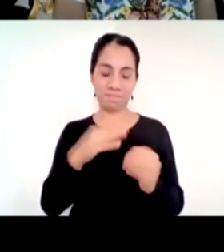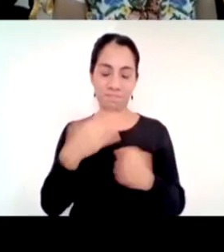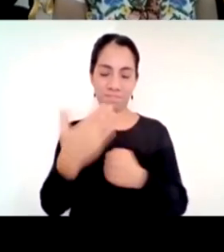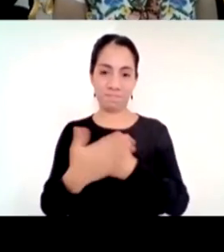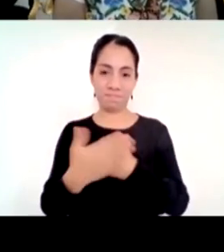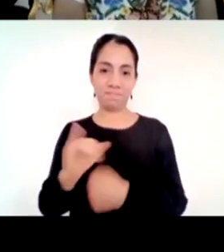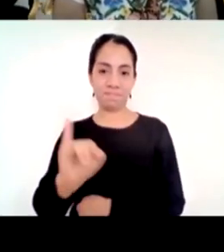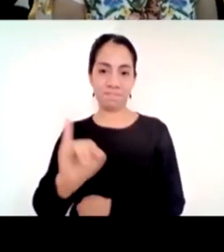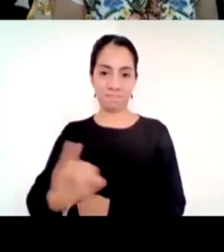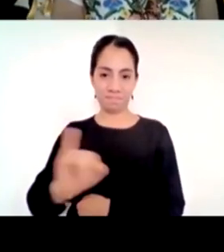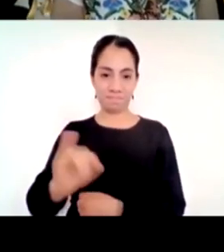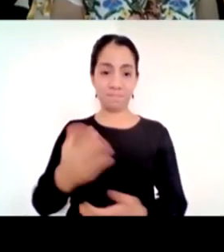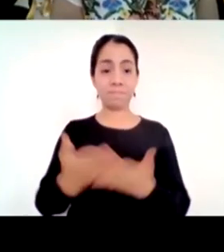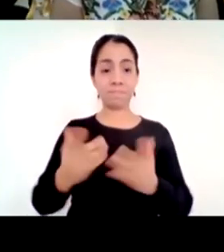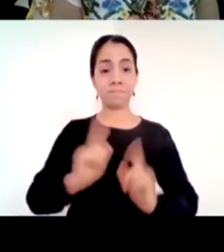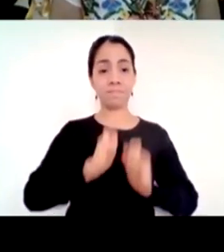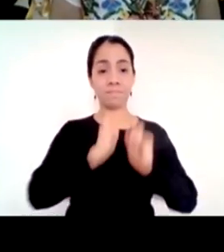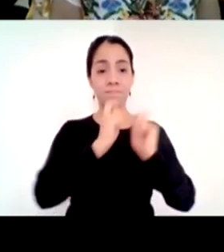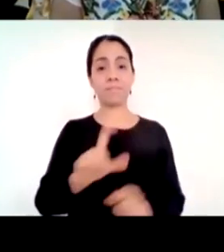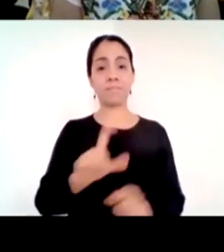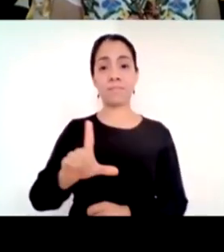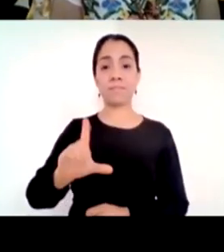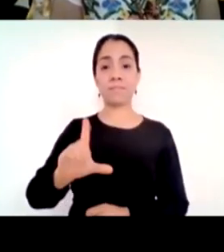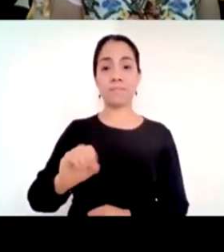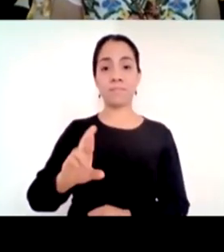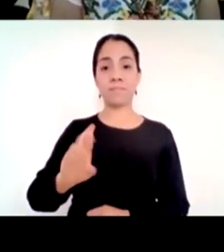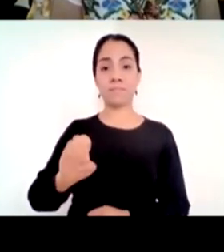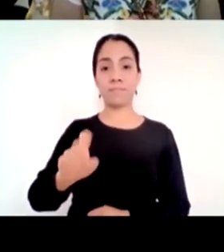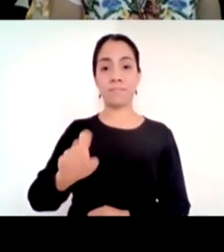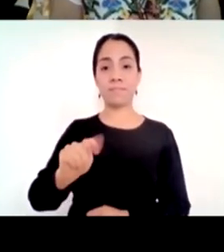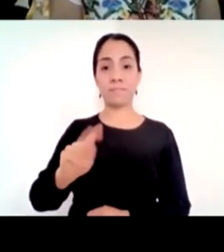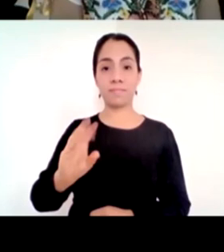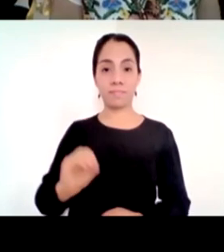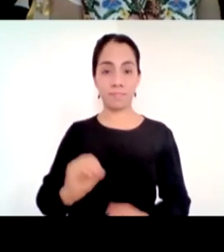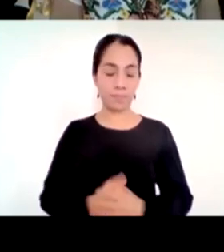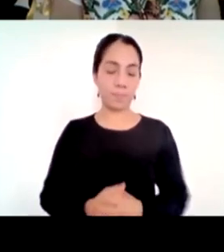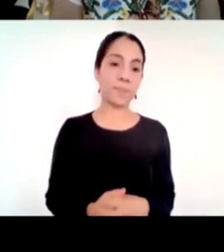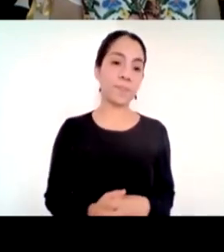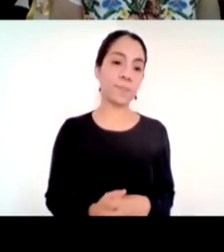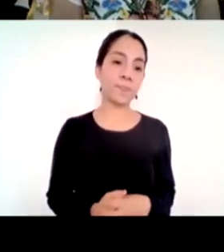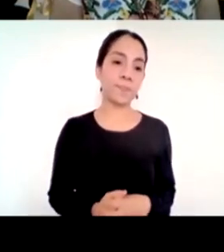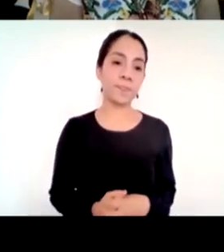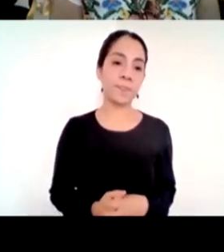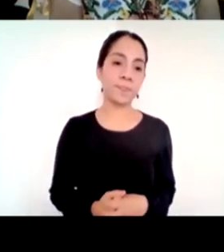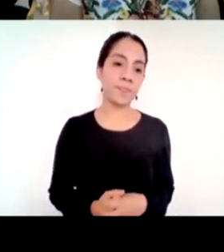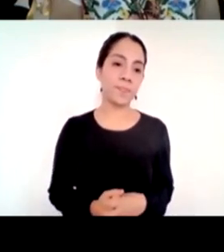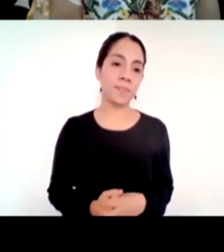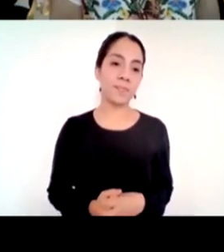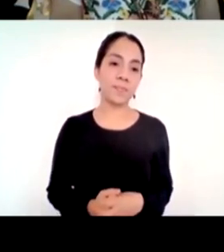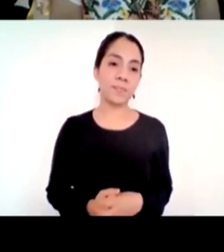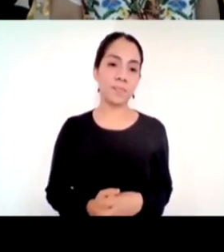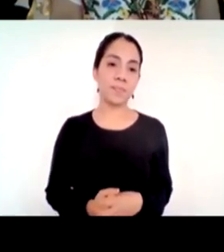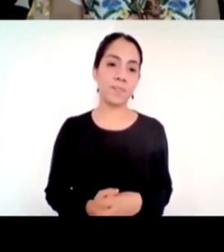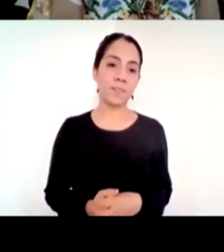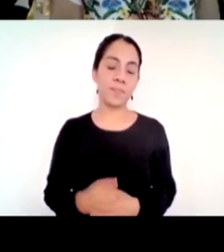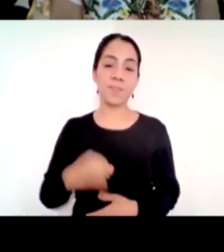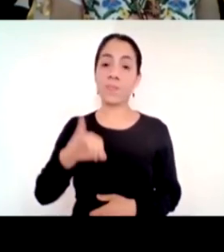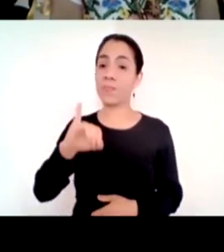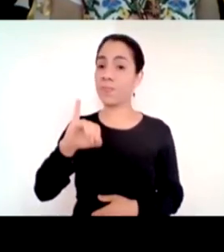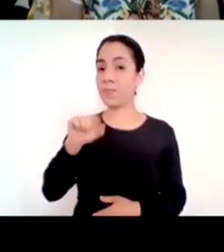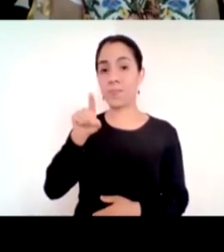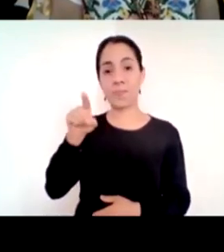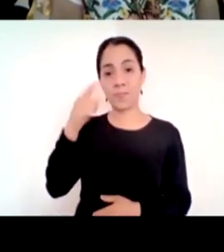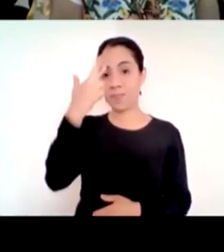yo quisiera decirles también concluyendo que además de los héroes como dijo